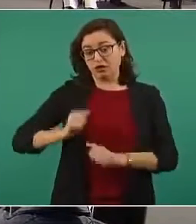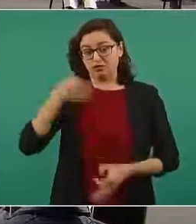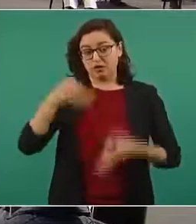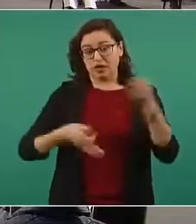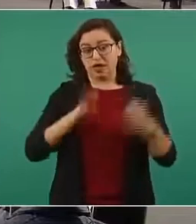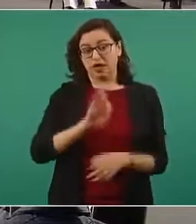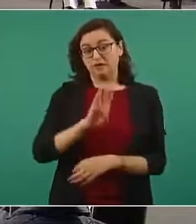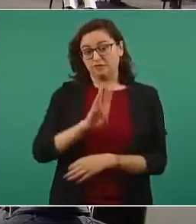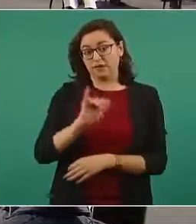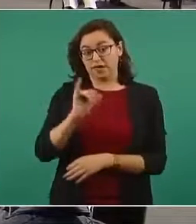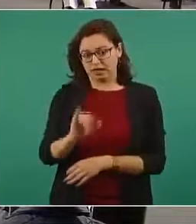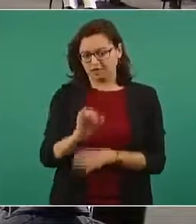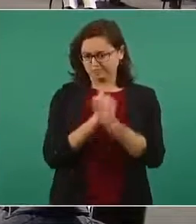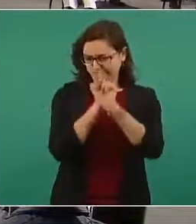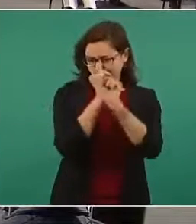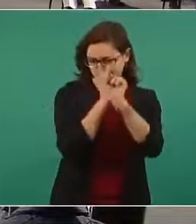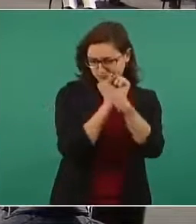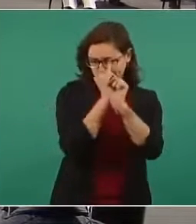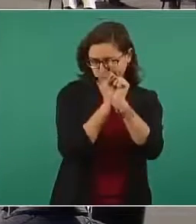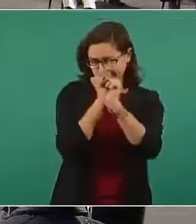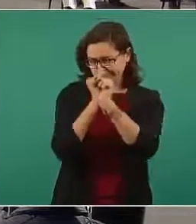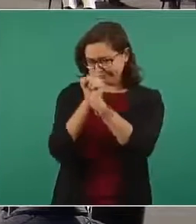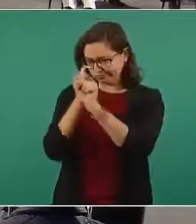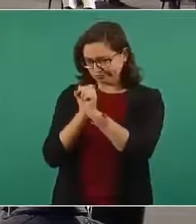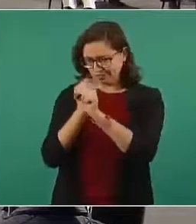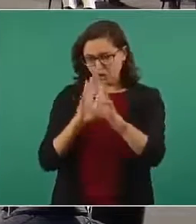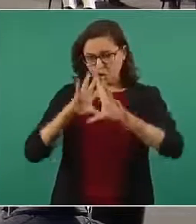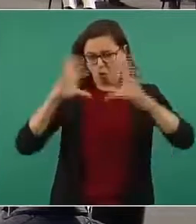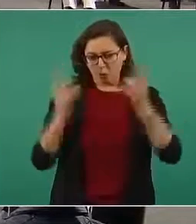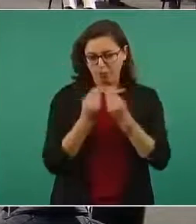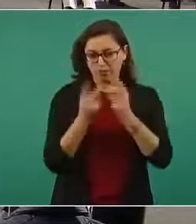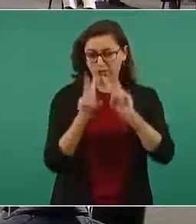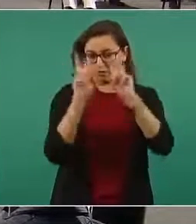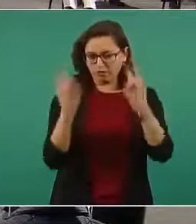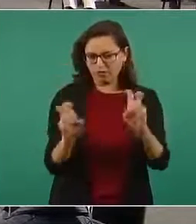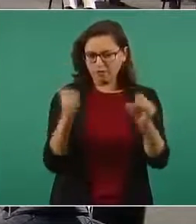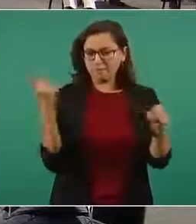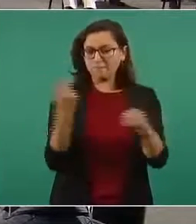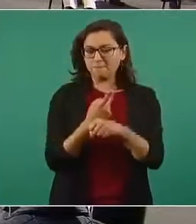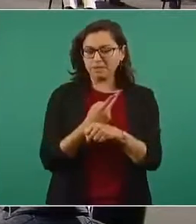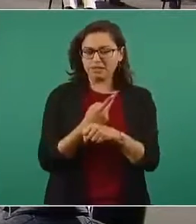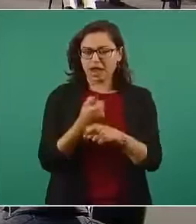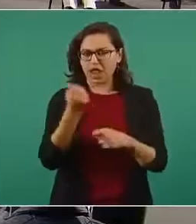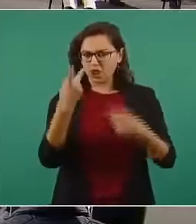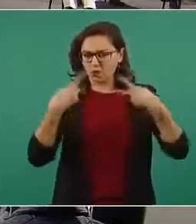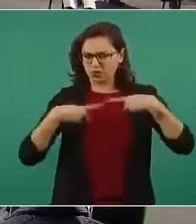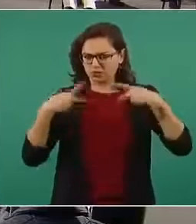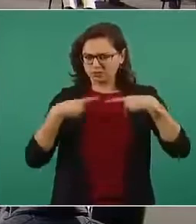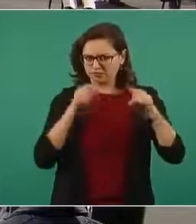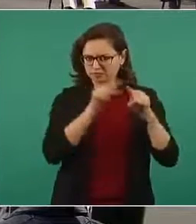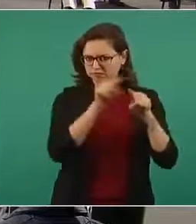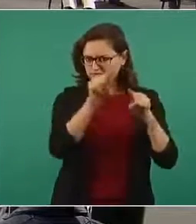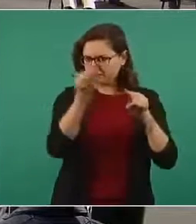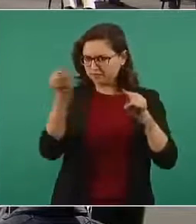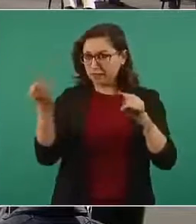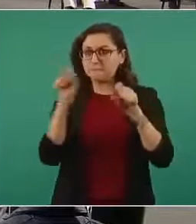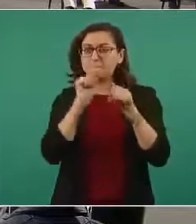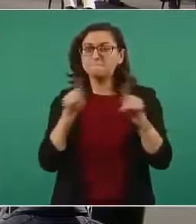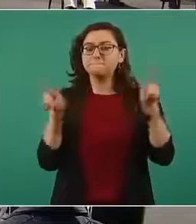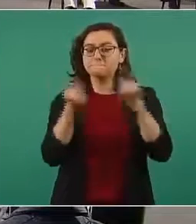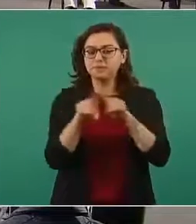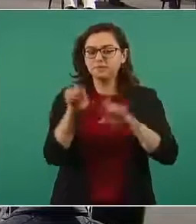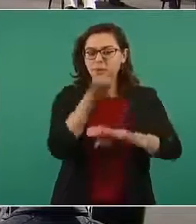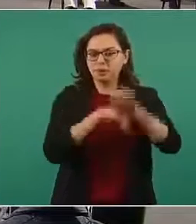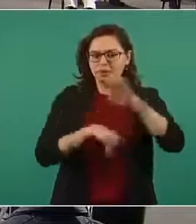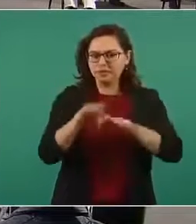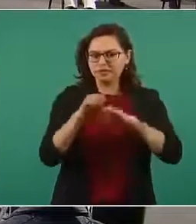está llevando a cabo una investigación preliminar en relación a unos individuos y entidades corporativas